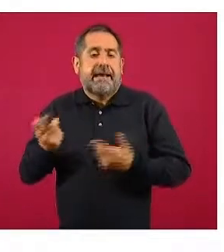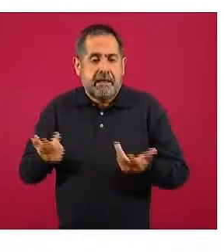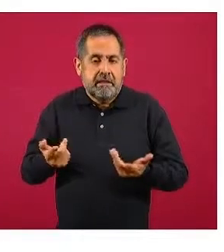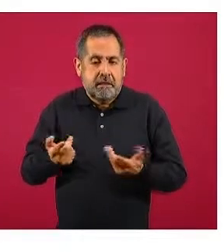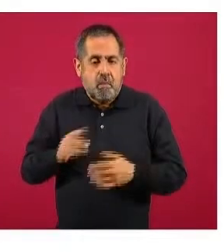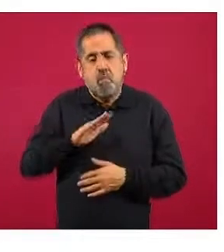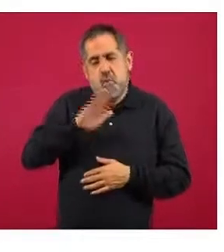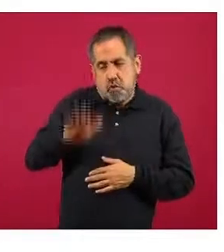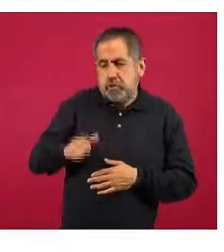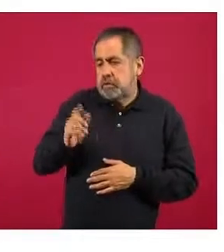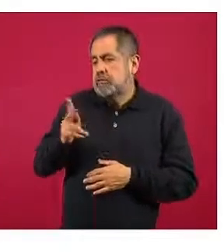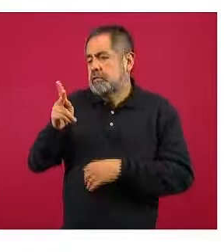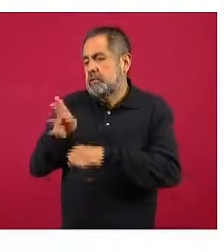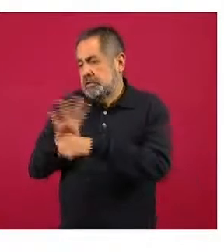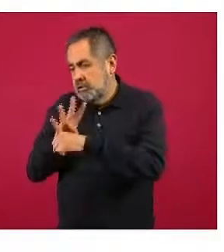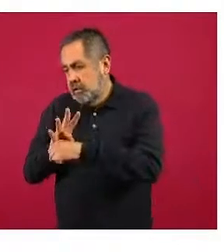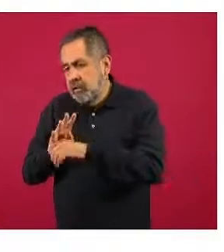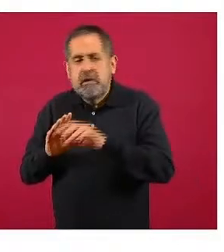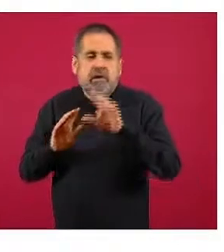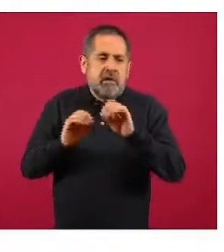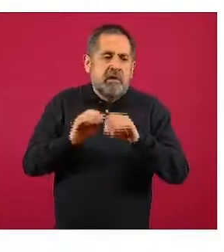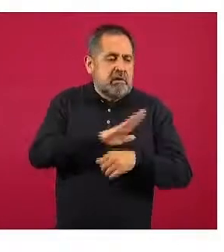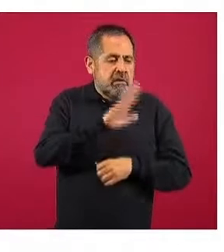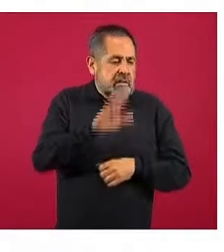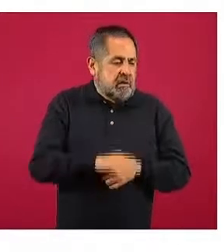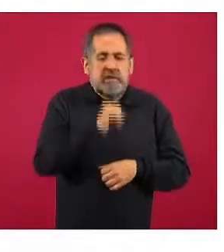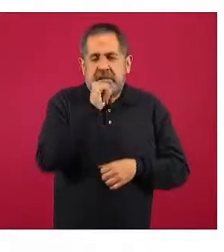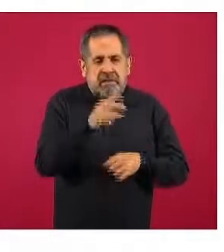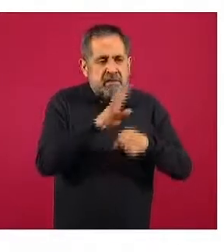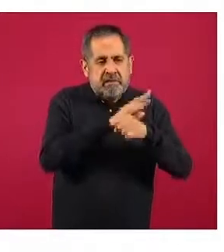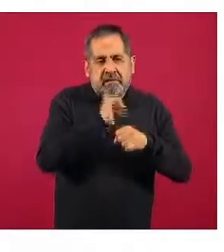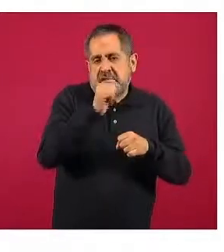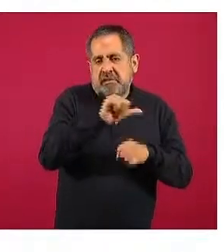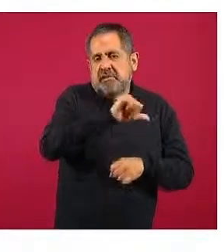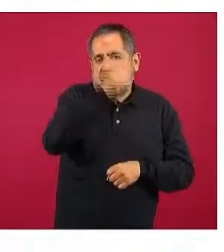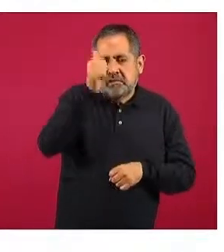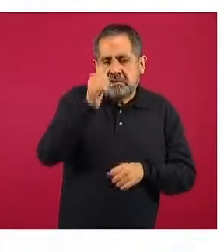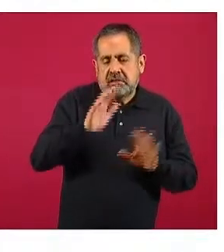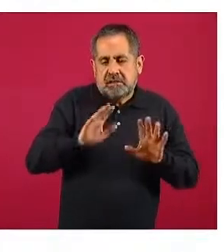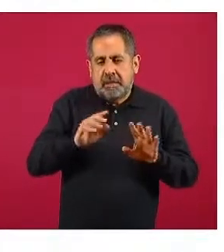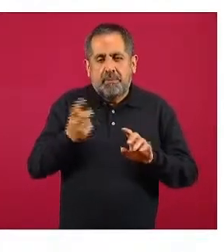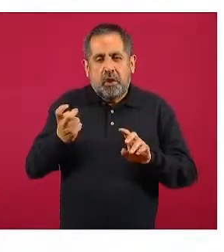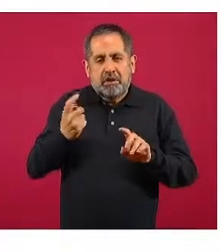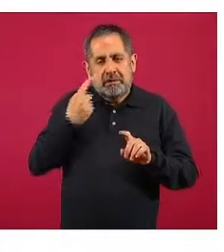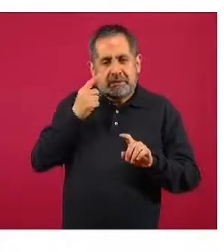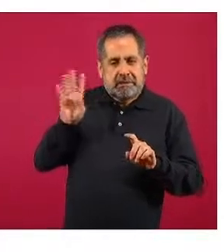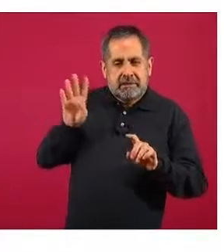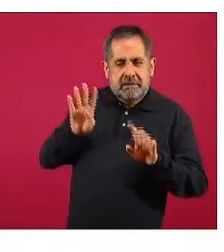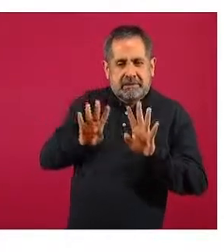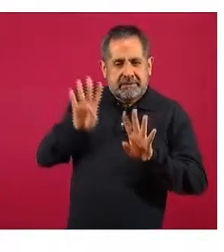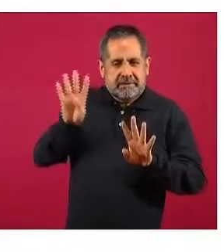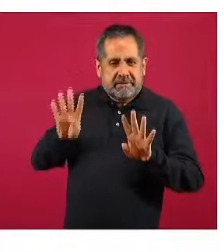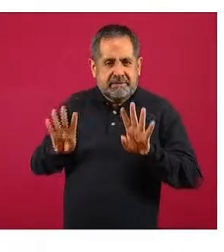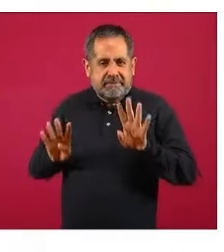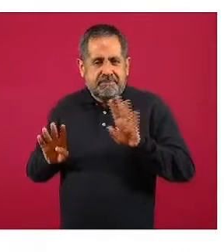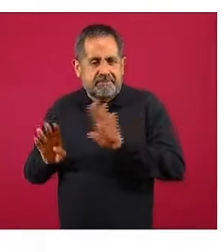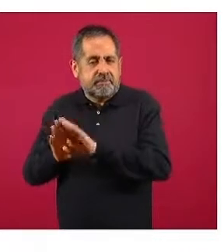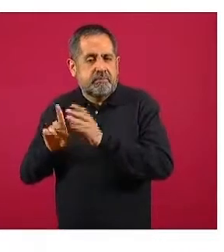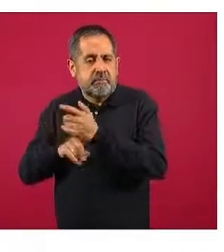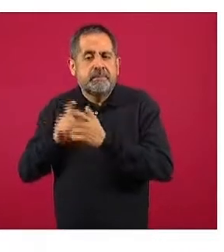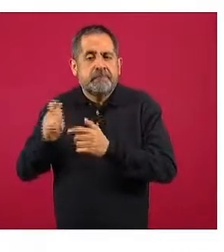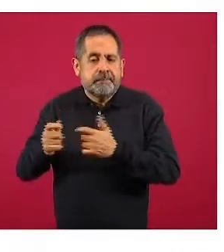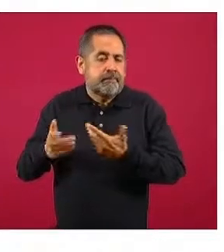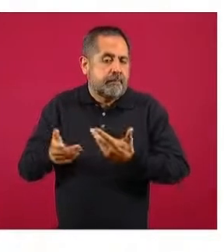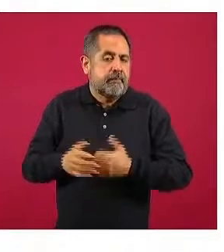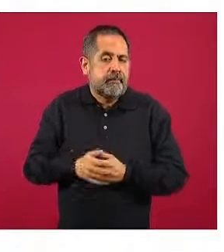estos grupos no van a quedarse siempre con esta clasificación, tienen que llegar a un cero y en donde todos